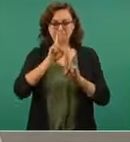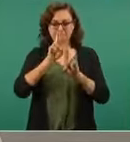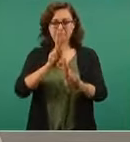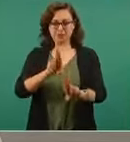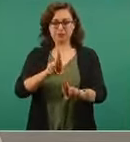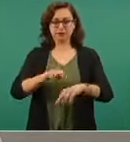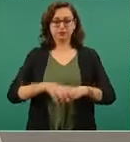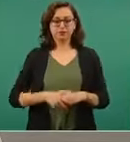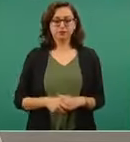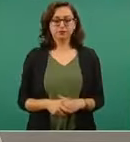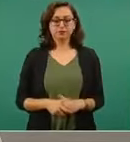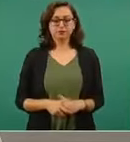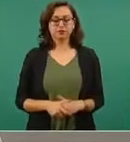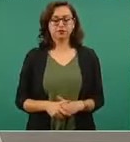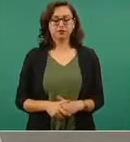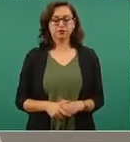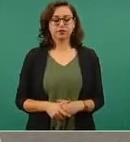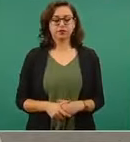Voy a pasar a este lado.